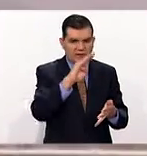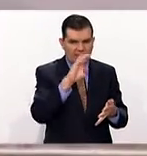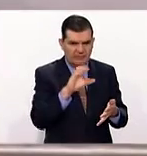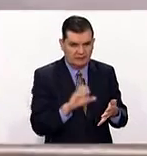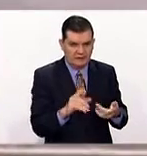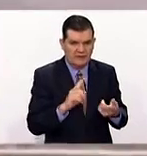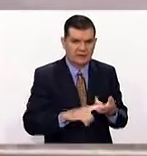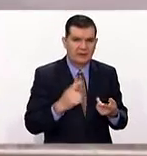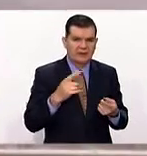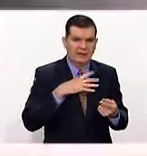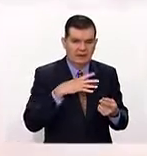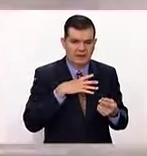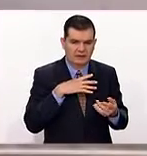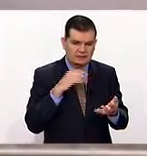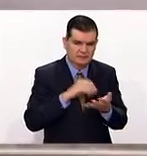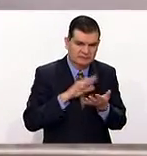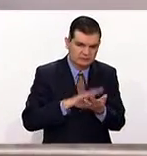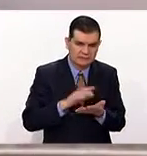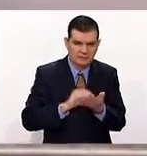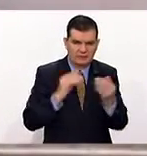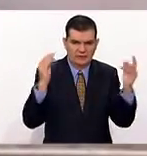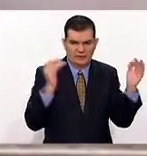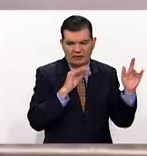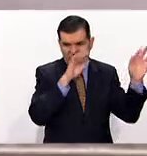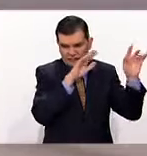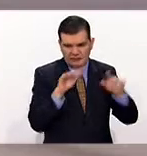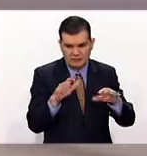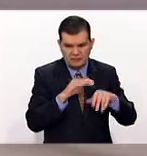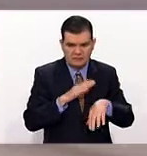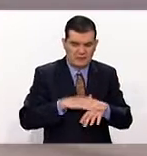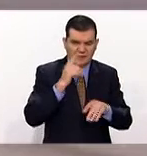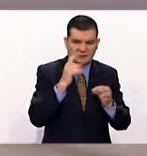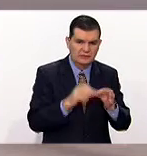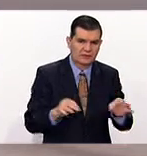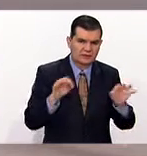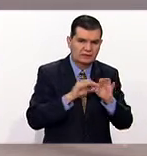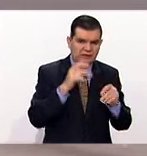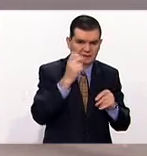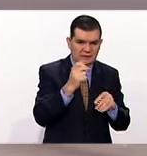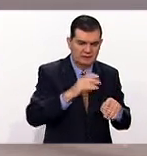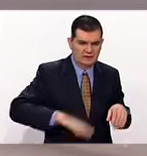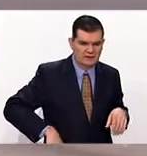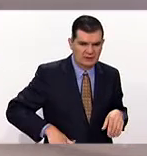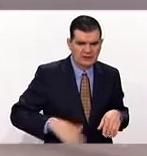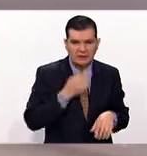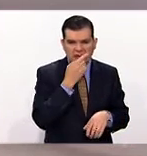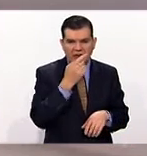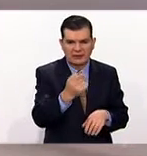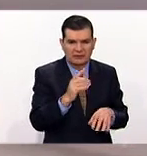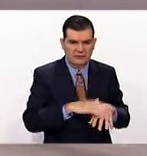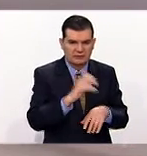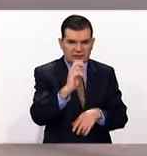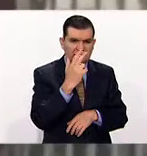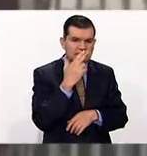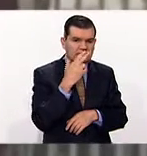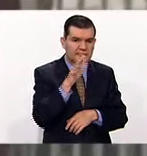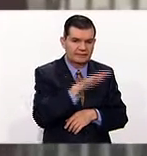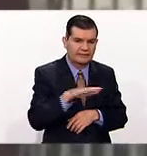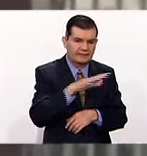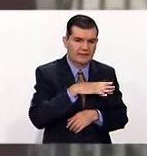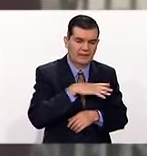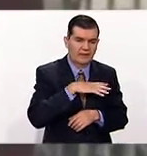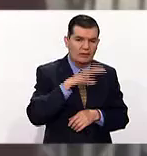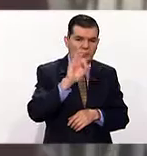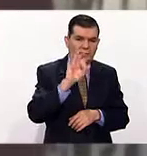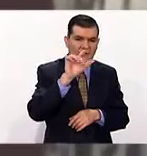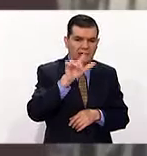California, hemos registrado nevadas importantes, la más importante de ellas. Como lo comentaban, fue en Chihuahua, en donde tenemos